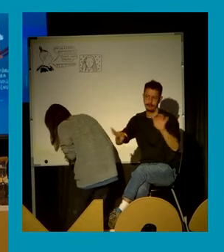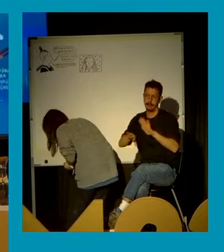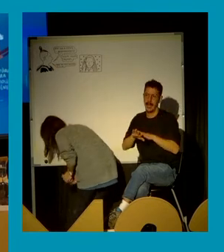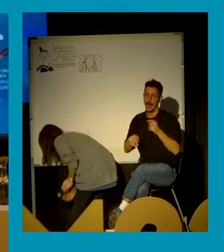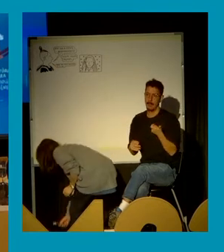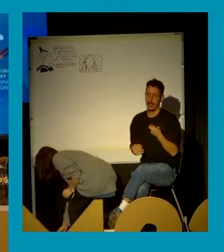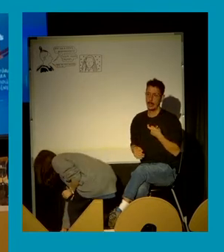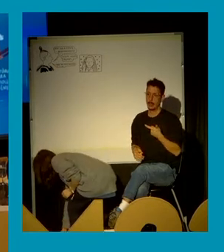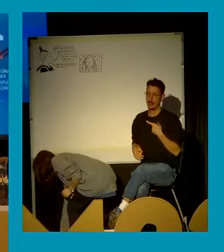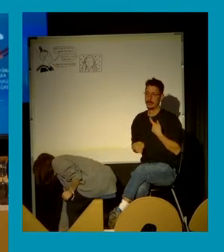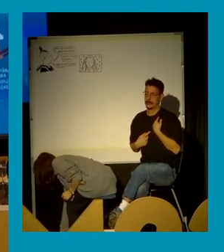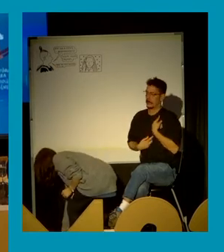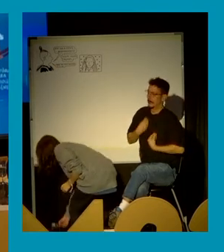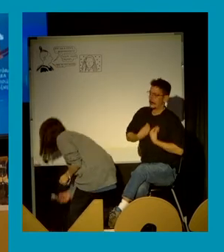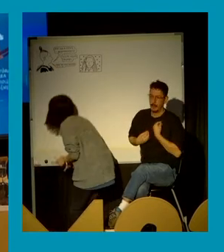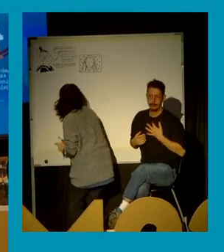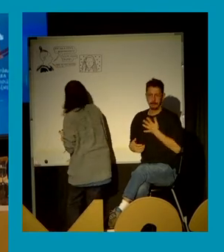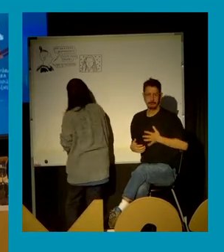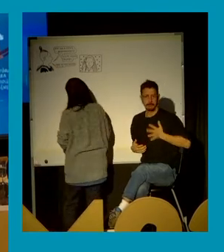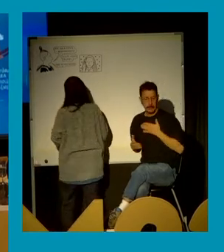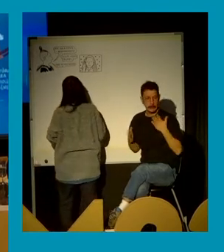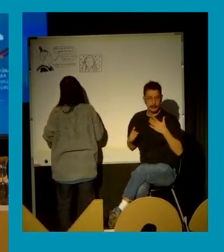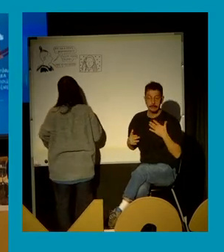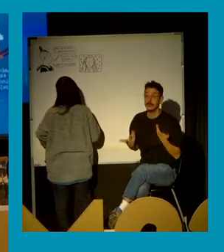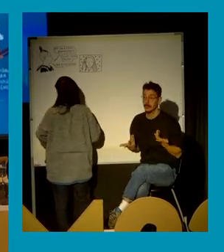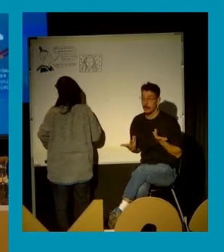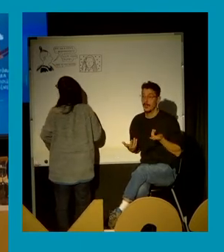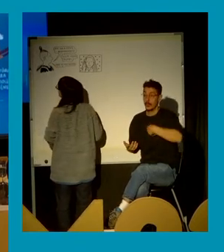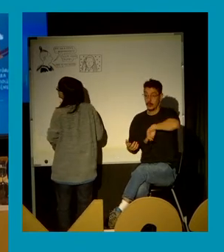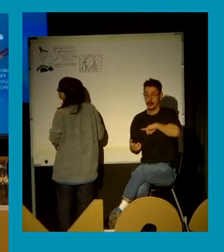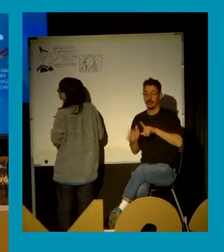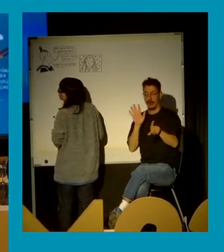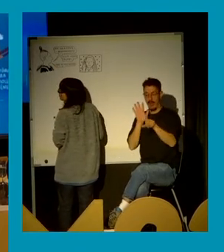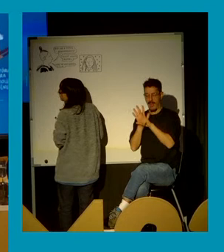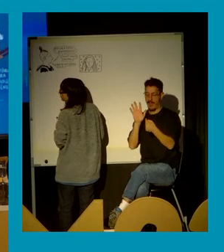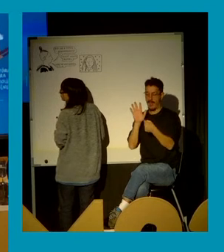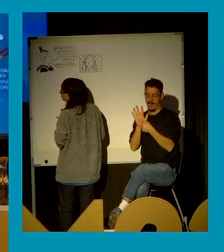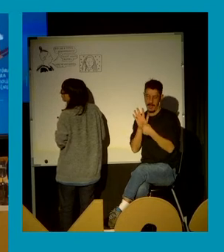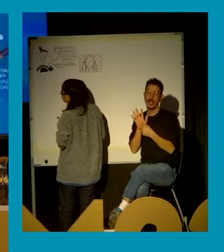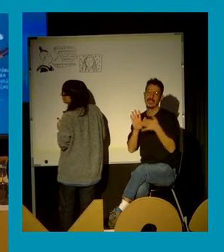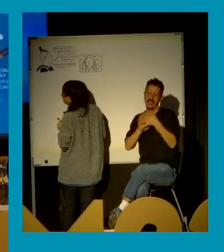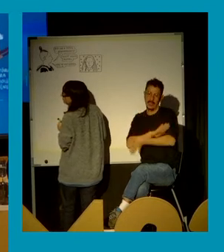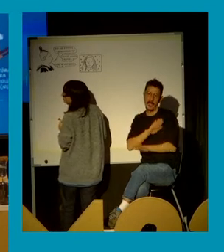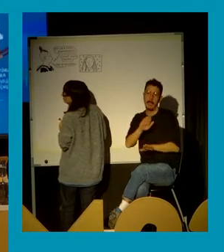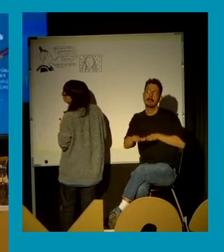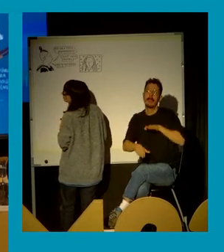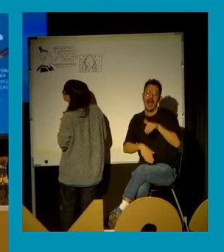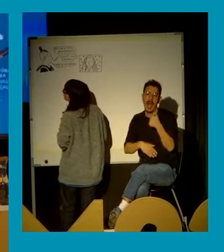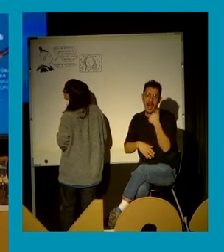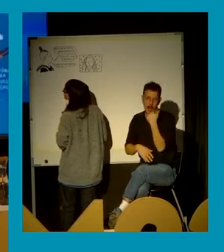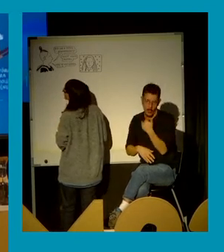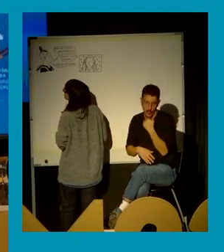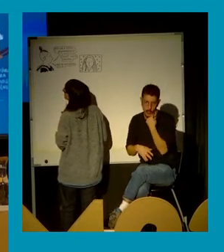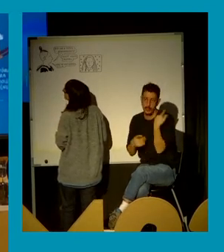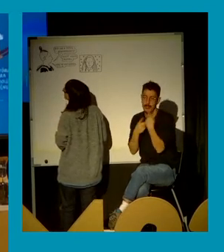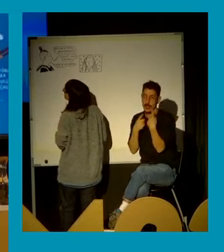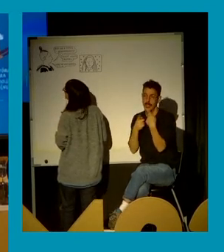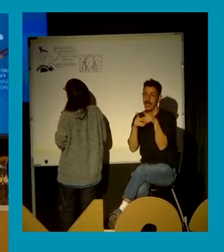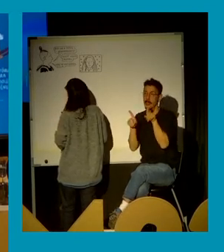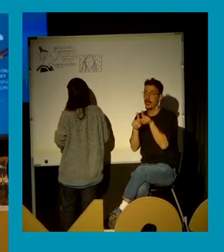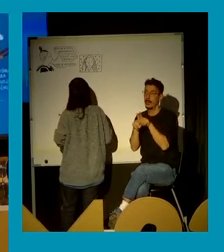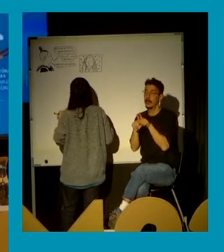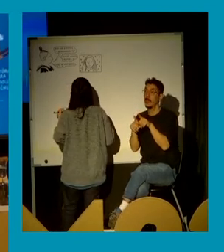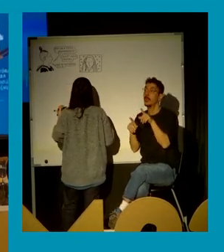hacer un resumen de la ley, es que hemos dado algunos pasos. Es una ley que sí que cambia un paradigma en algo que el